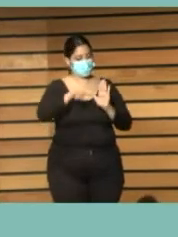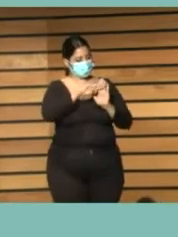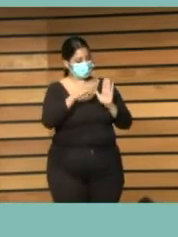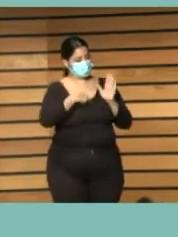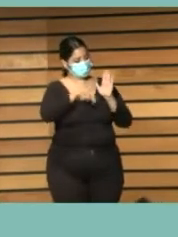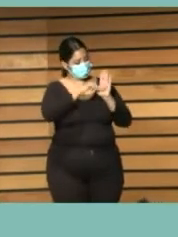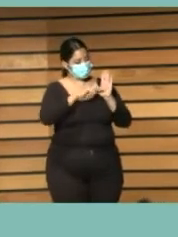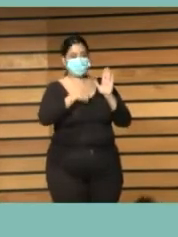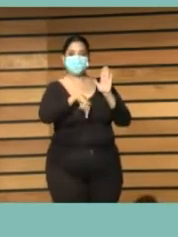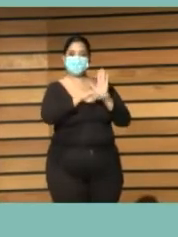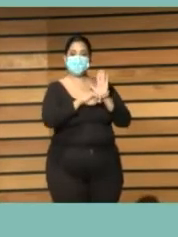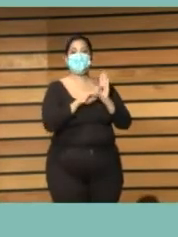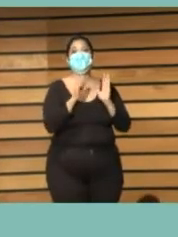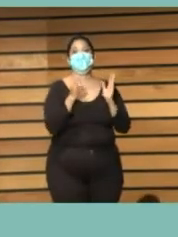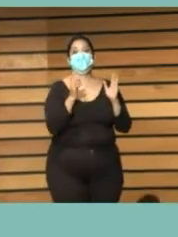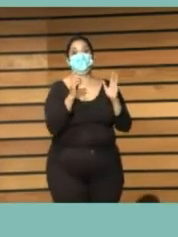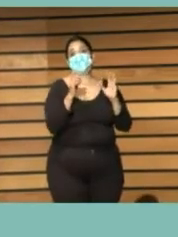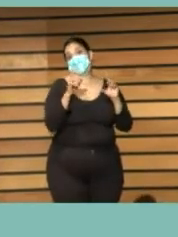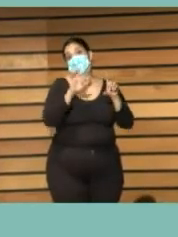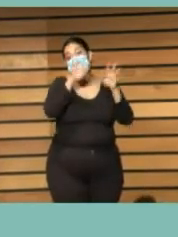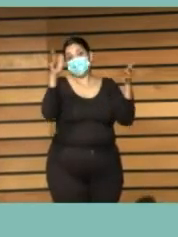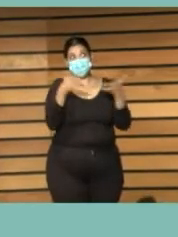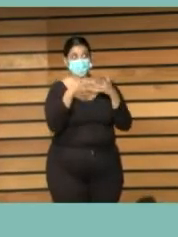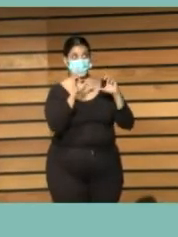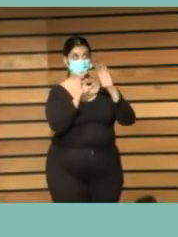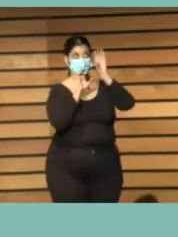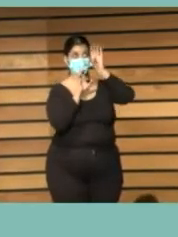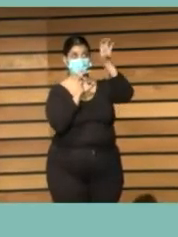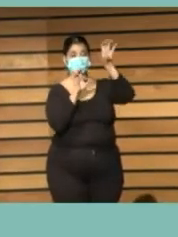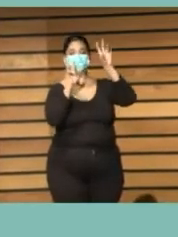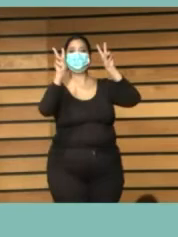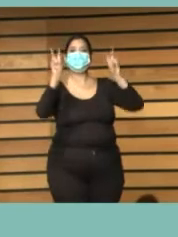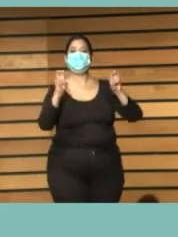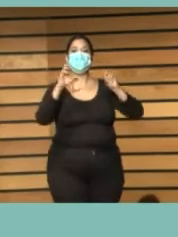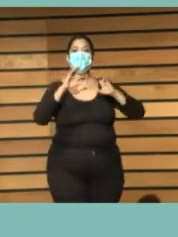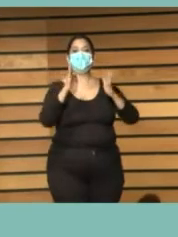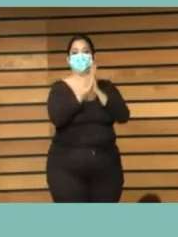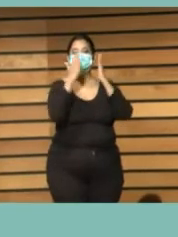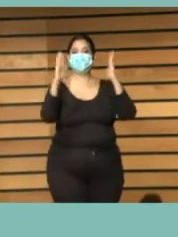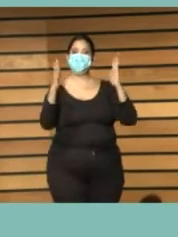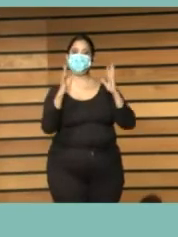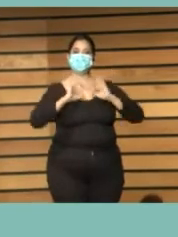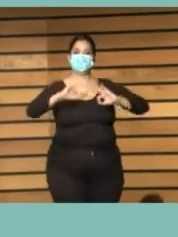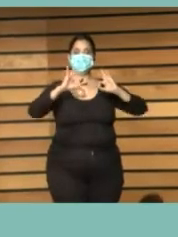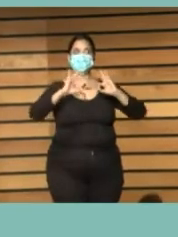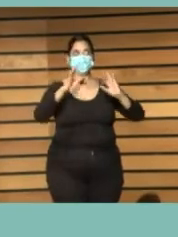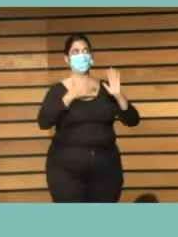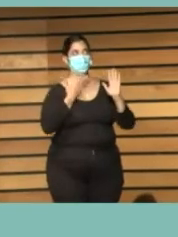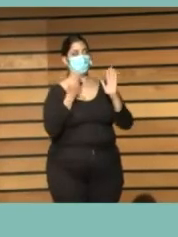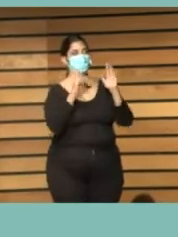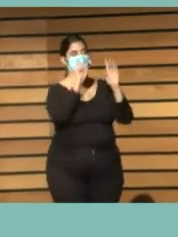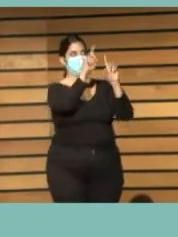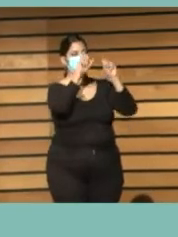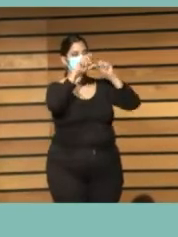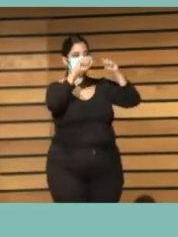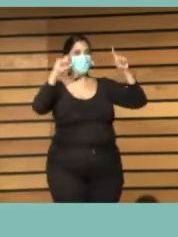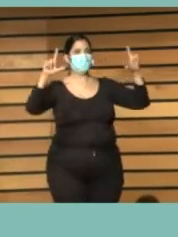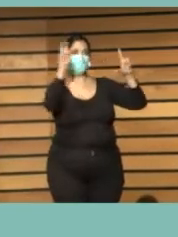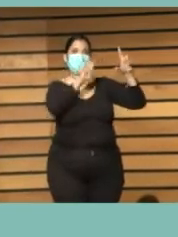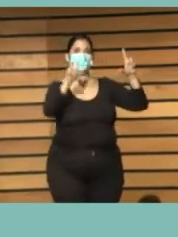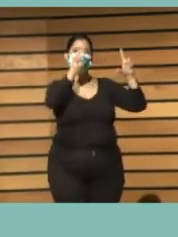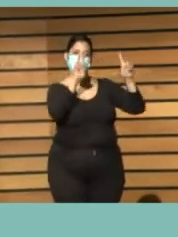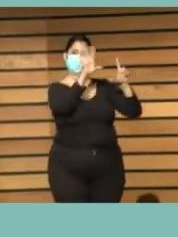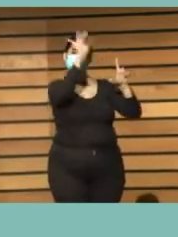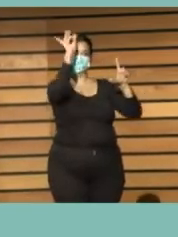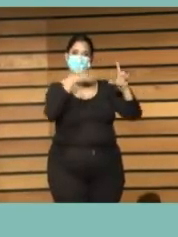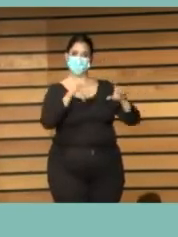bibliotecas especializadas. Es decir, este portal pretende acercarse a toda la ciudadanía, sean expertos